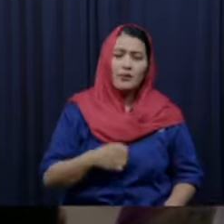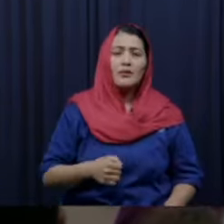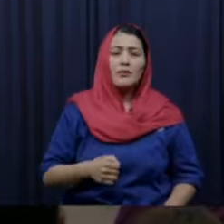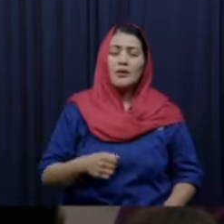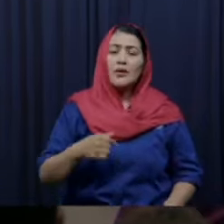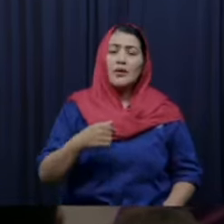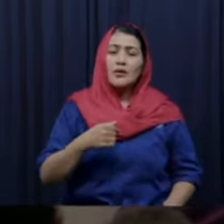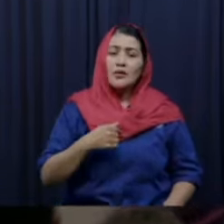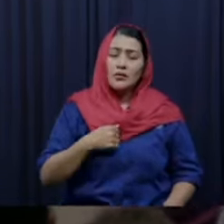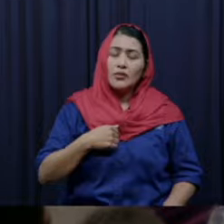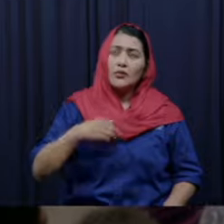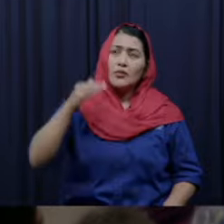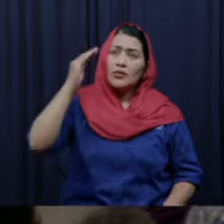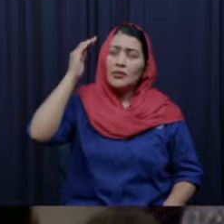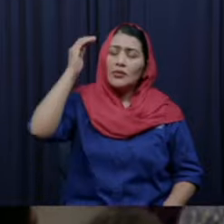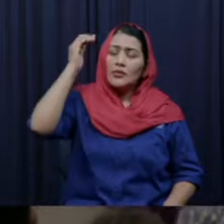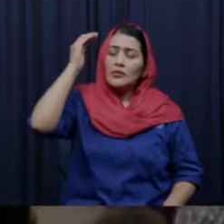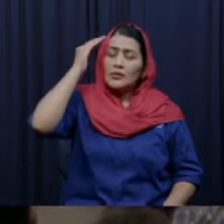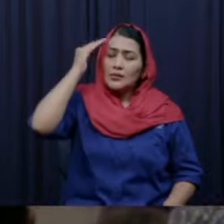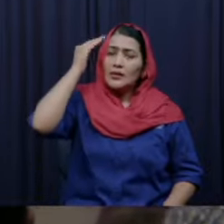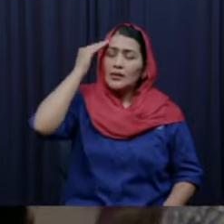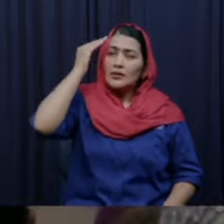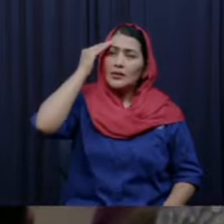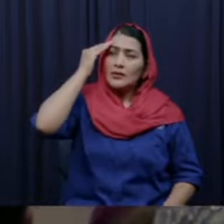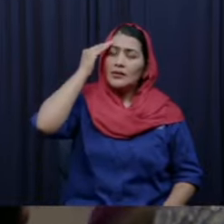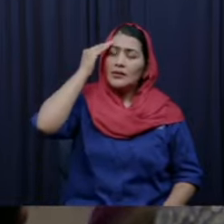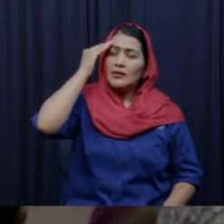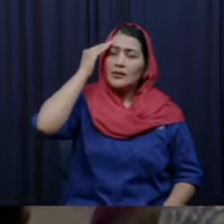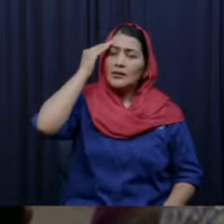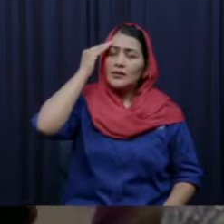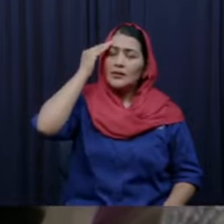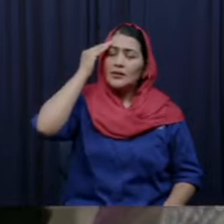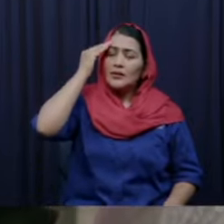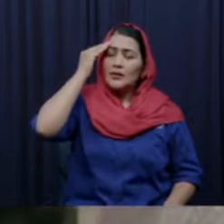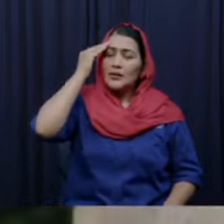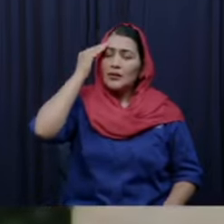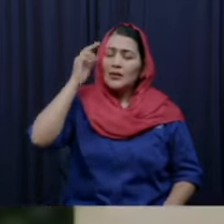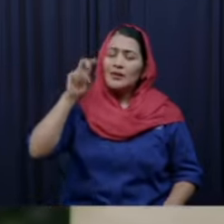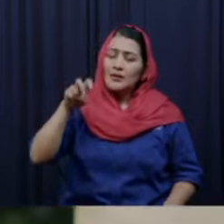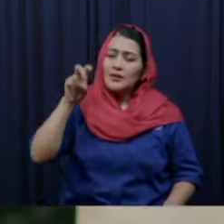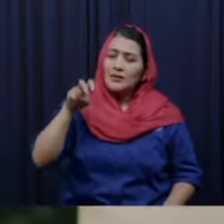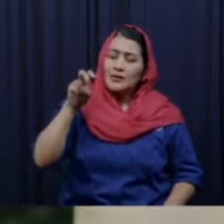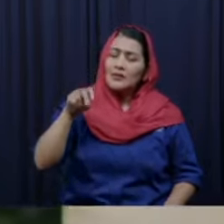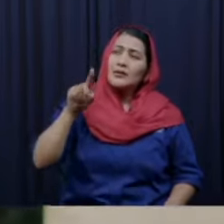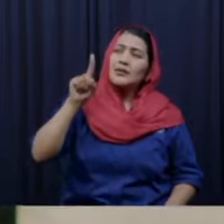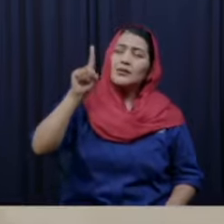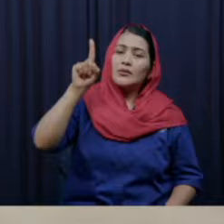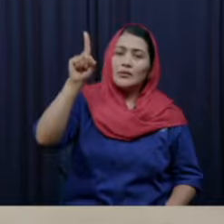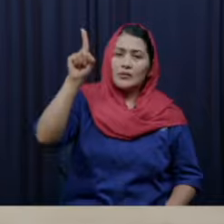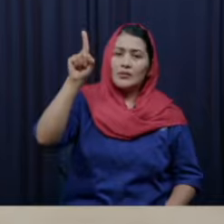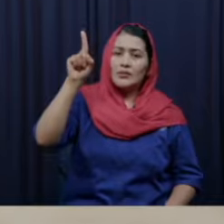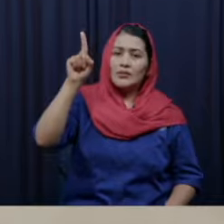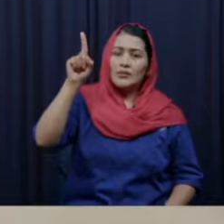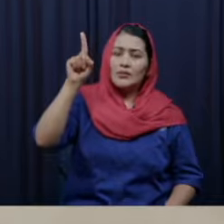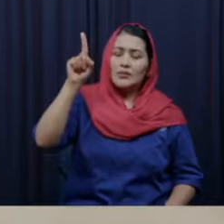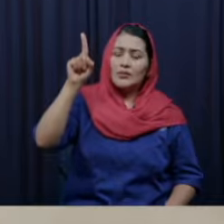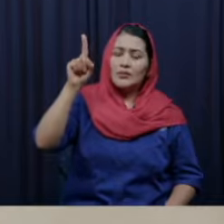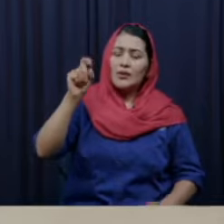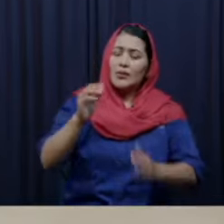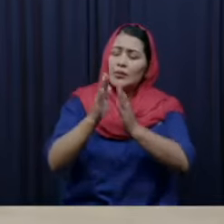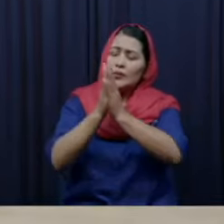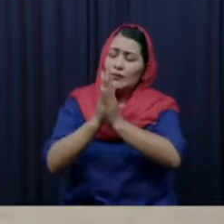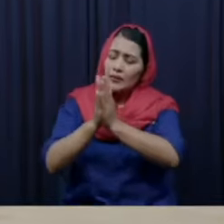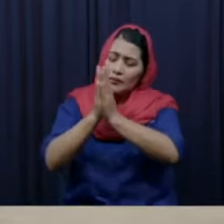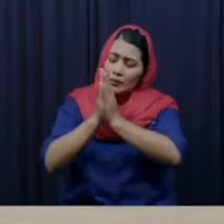Señor y reconciliarte con tu amado Señor Él te está esperando con los brazos abiertos por aquí traen me parece que a un niño